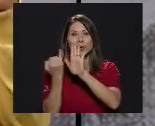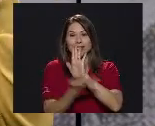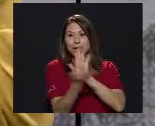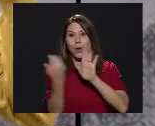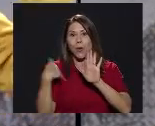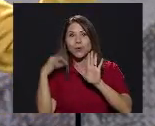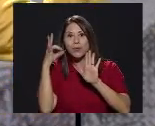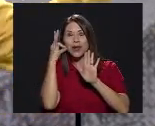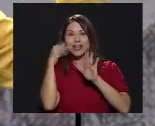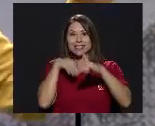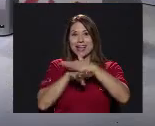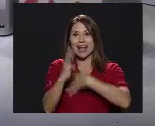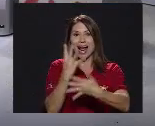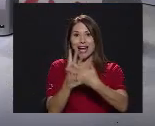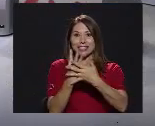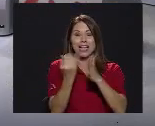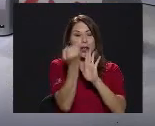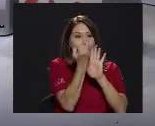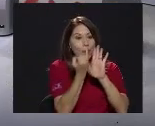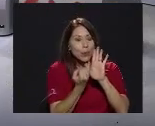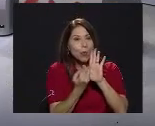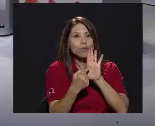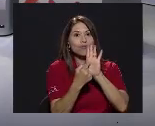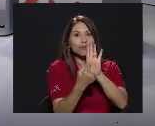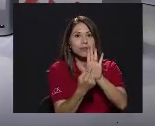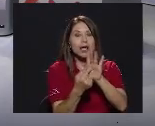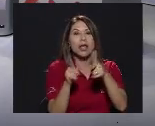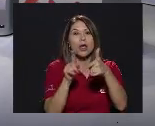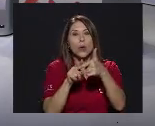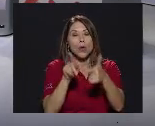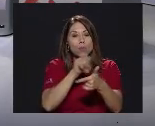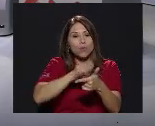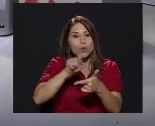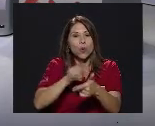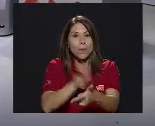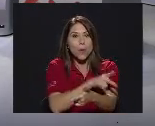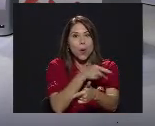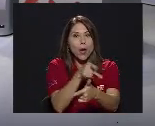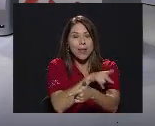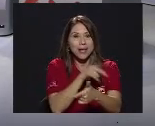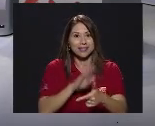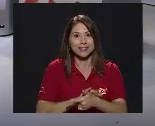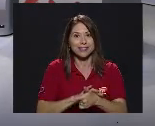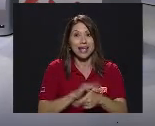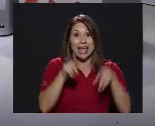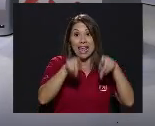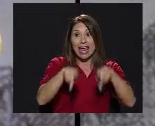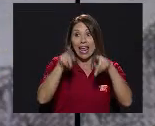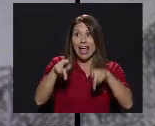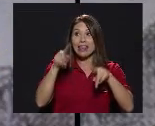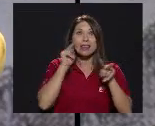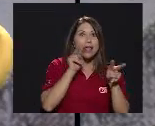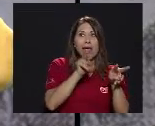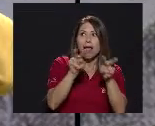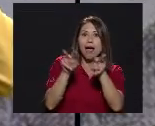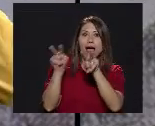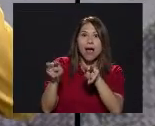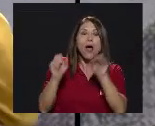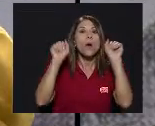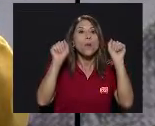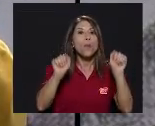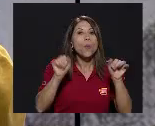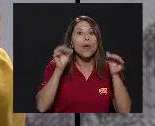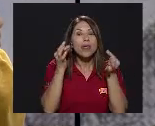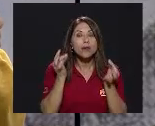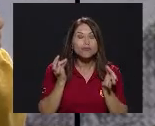cárcel Que tengan los poemas Y que además Tengan la gente Que llegue a ver Esa exposición Tenga la posibilidad De ponerse unos audífonos